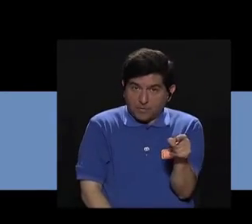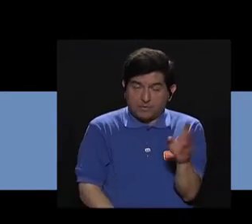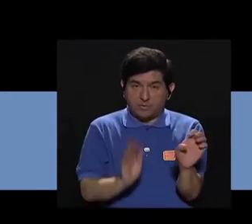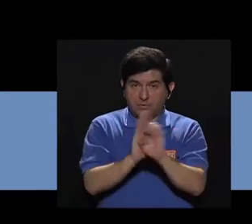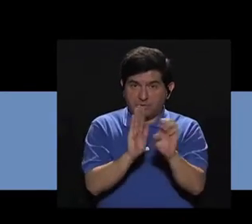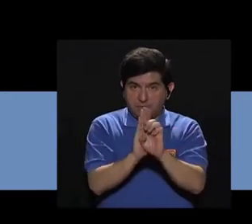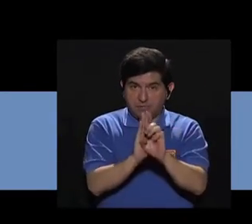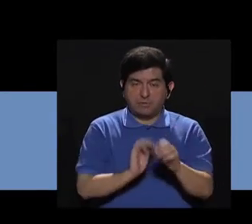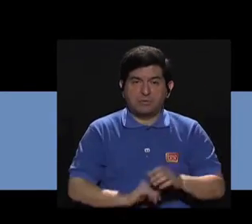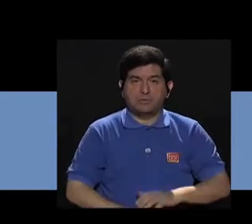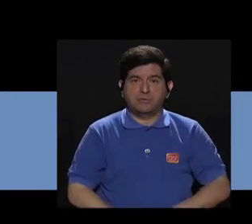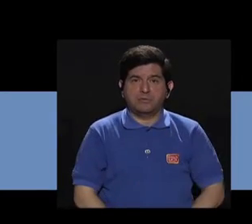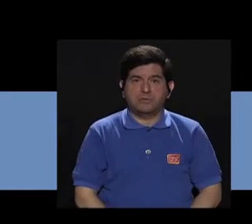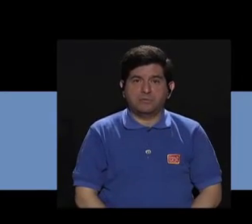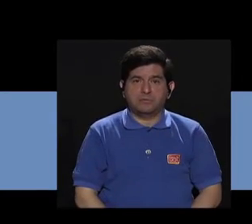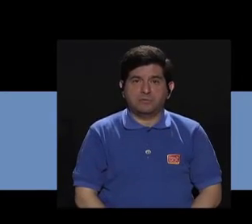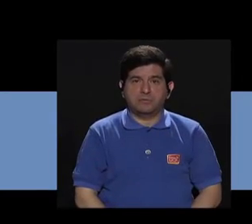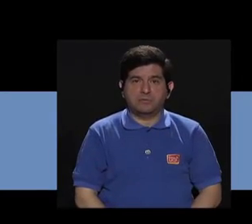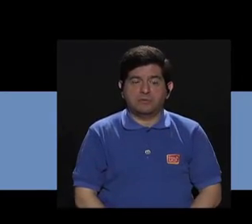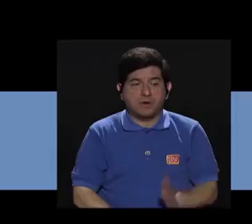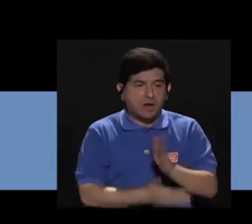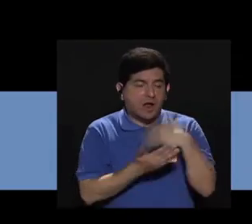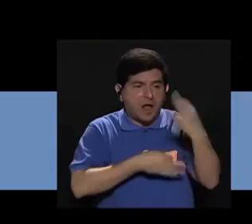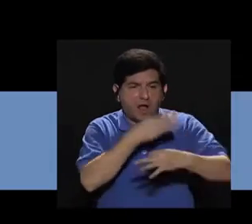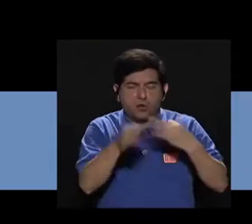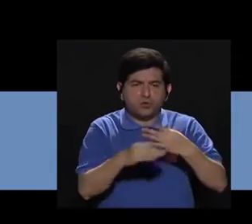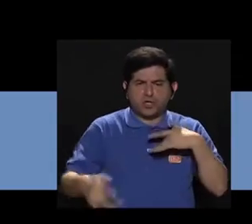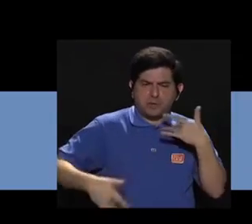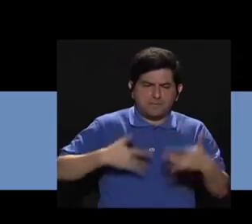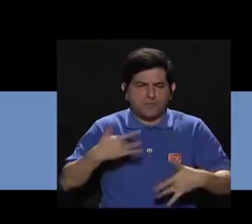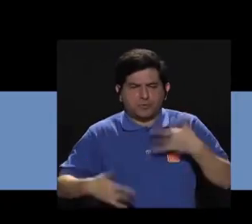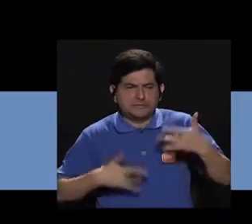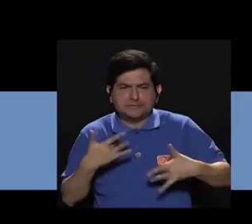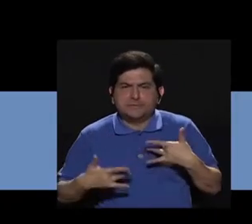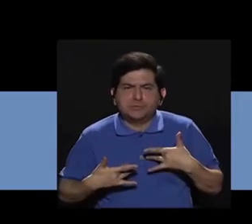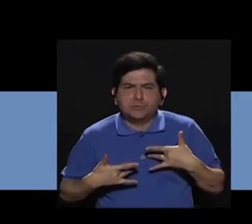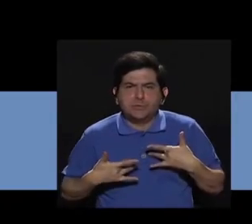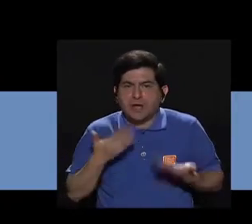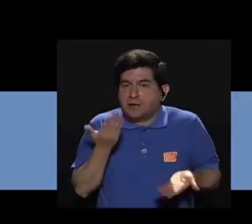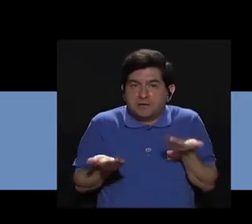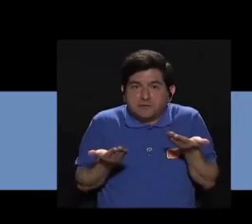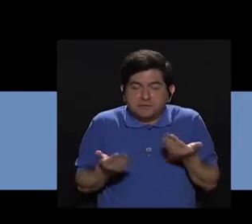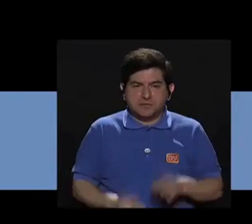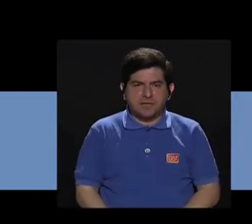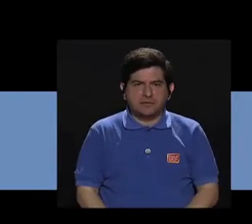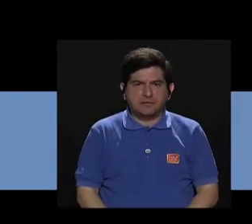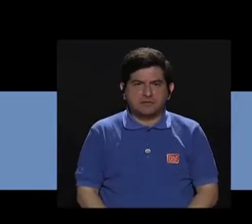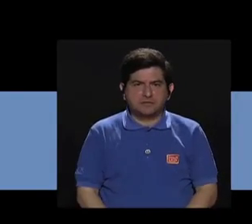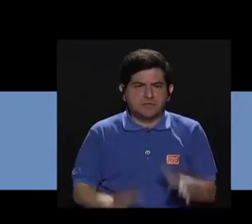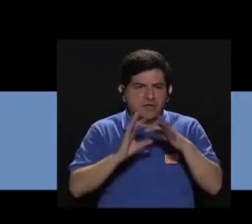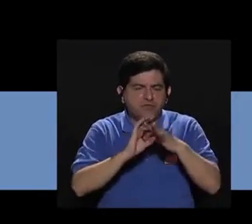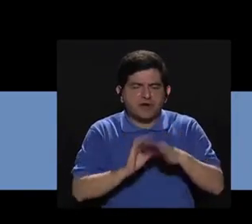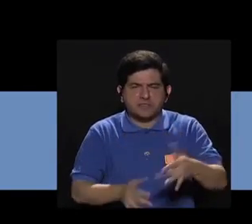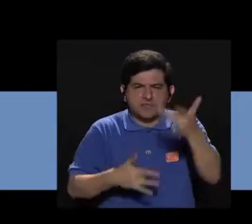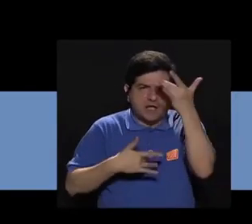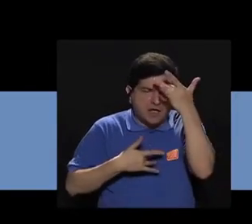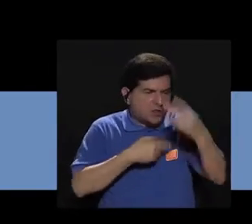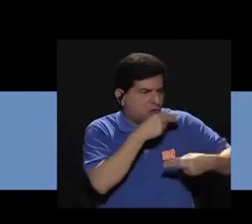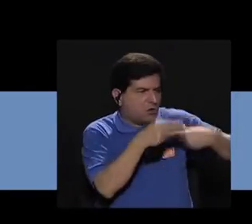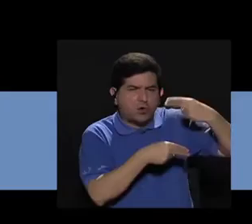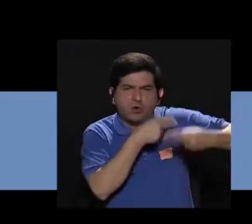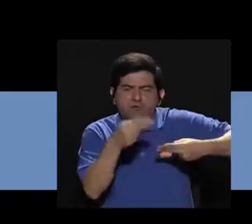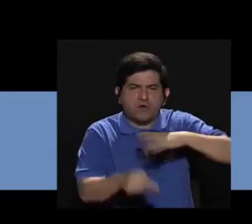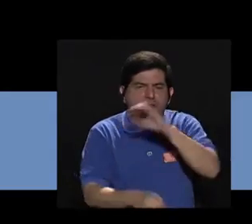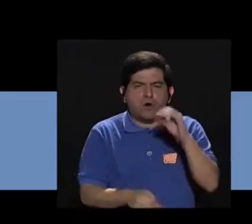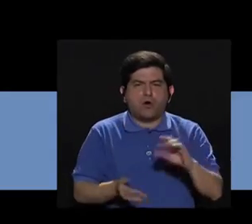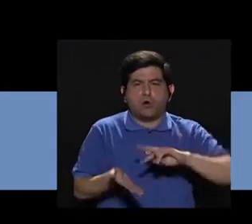preguntarle, por ejemplo, si hay algún tipo de síntomas que siente, tiene que ver con alguna enfermedad